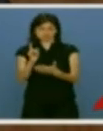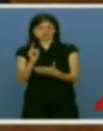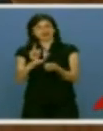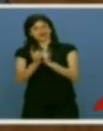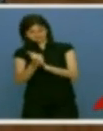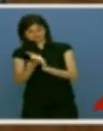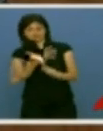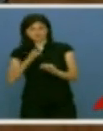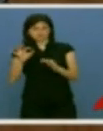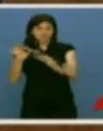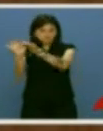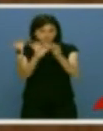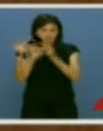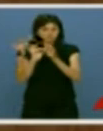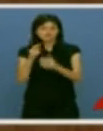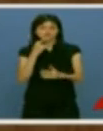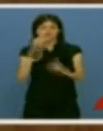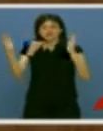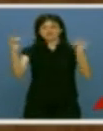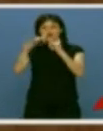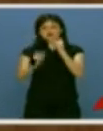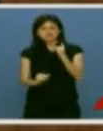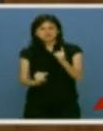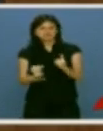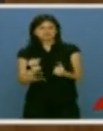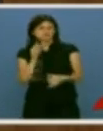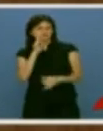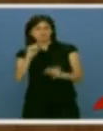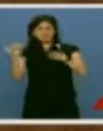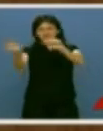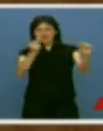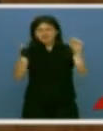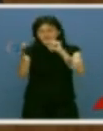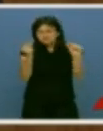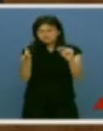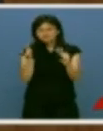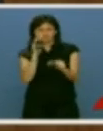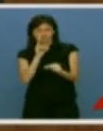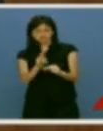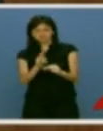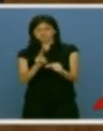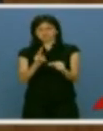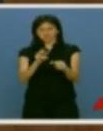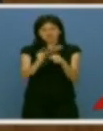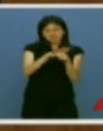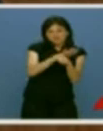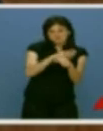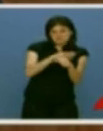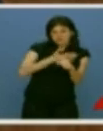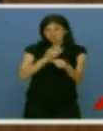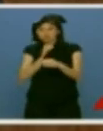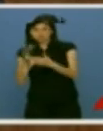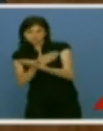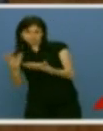La brutalidad de la crisis que estamos atravesando empequeñece ciertos debates alimentados desde visiones localistas o egoístas.